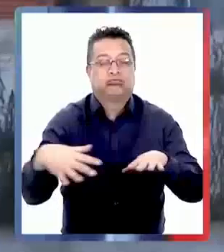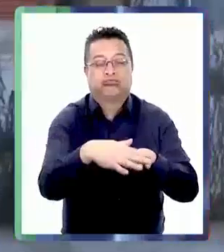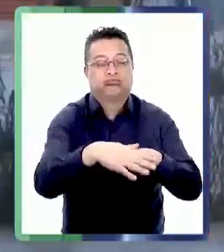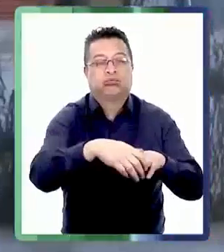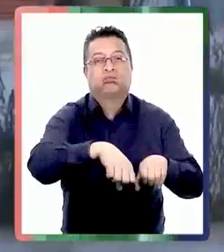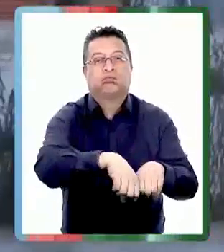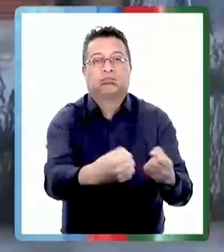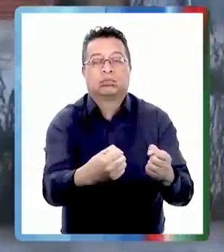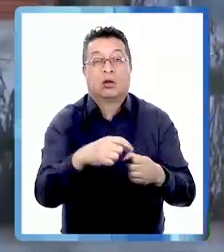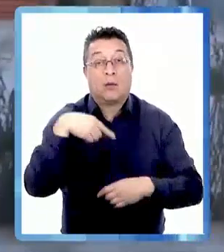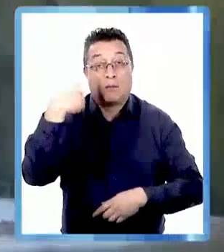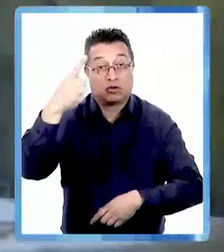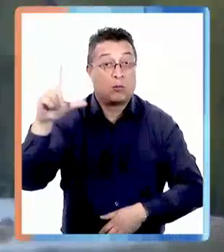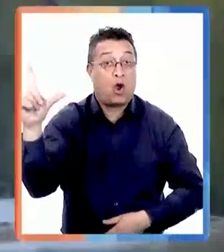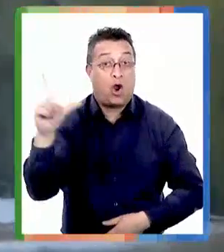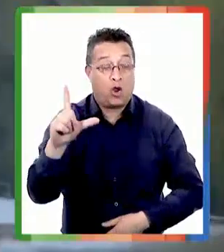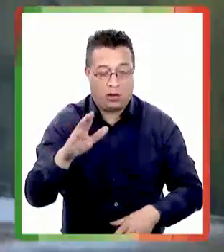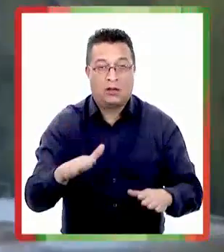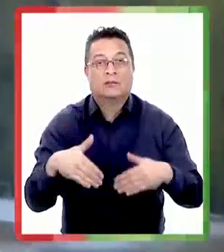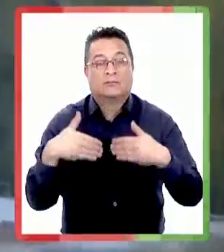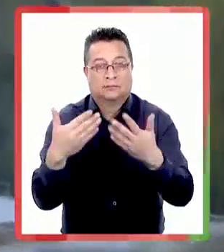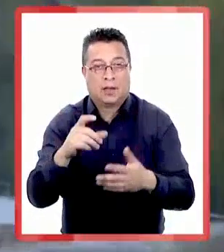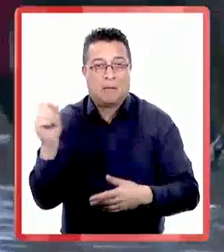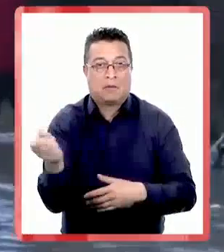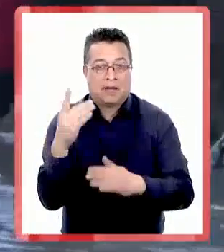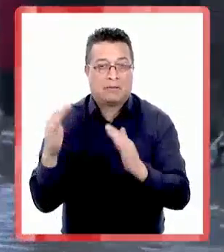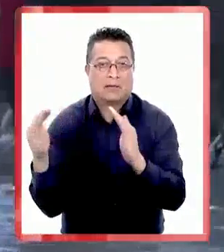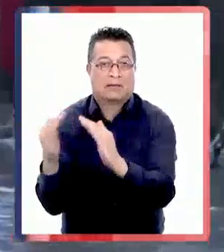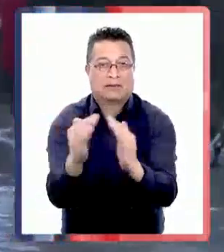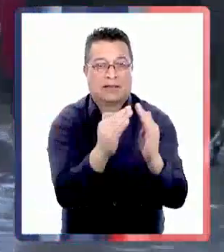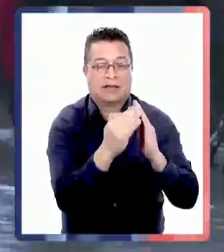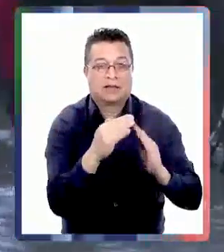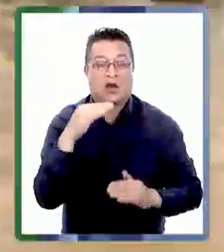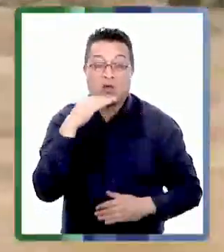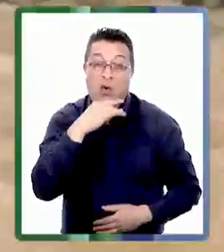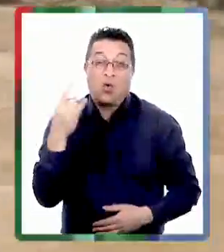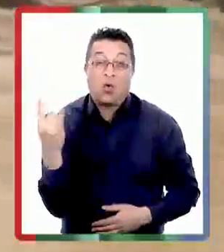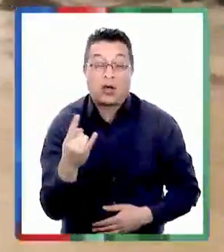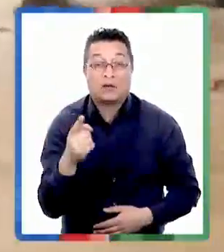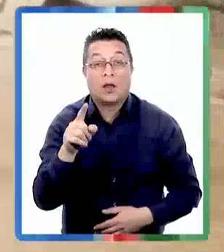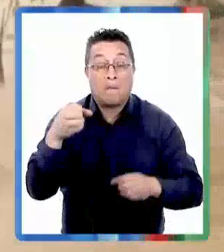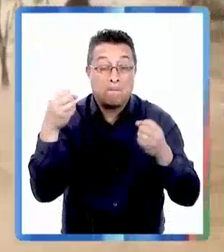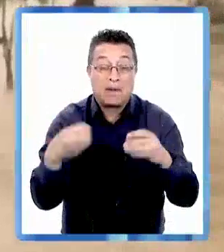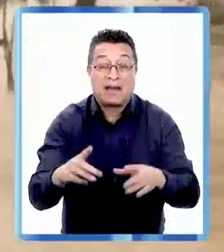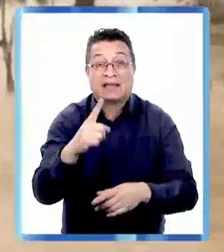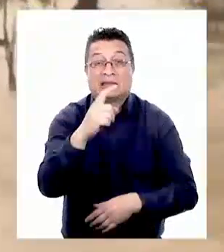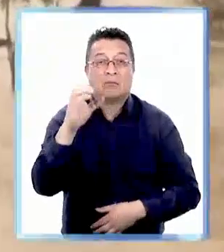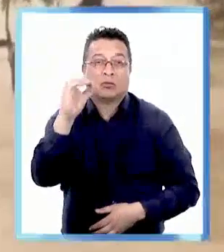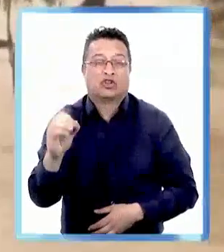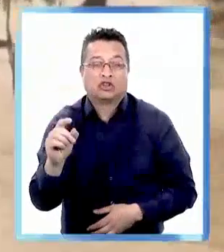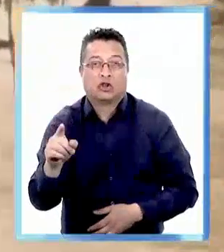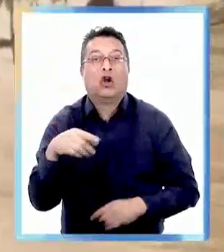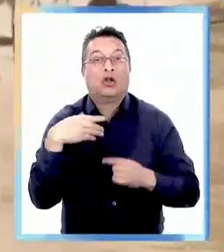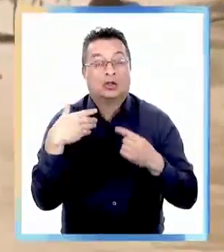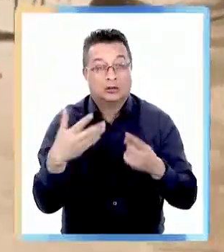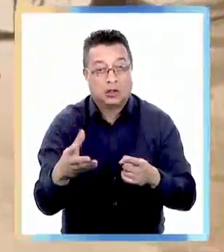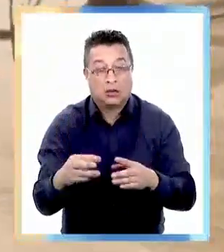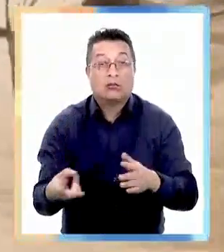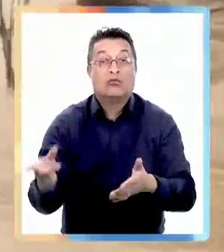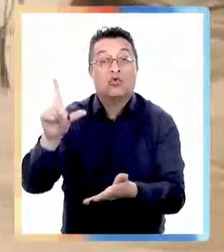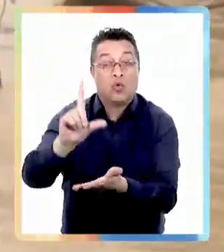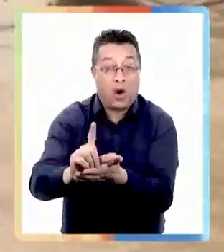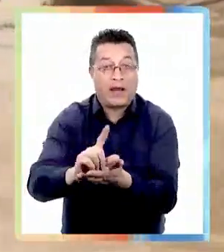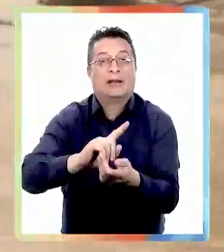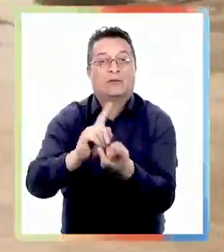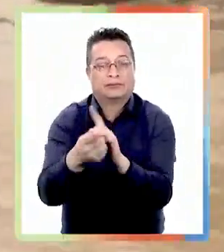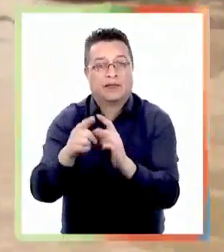Coihueco-Losqueñes, donde la crecida del río se llevó el camino. Confirmó que el próximo lunes se entregarán las primeras viviendas